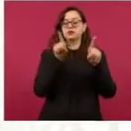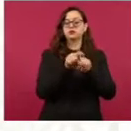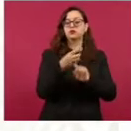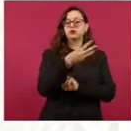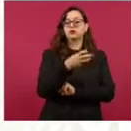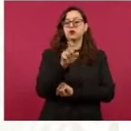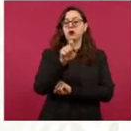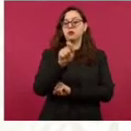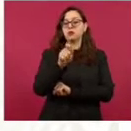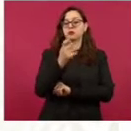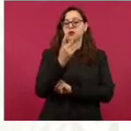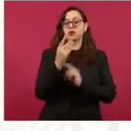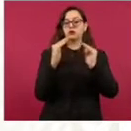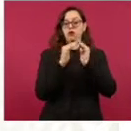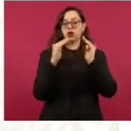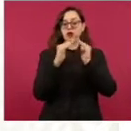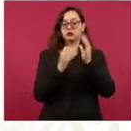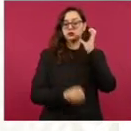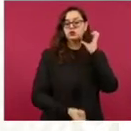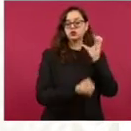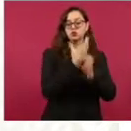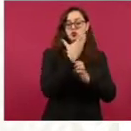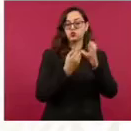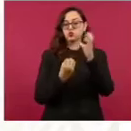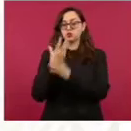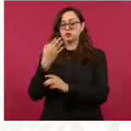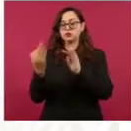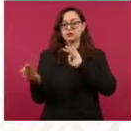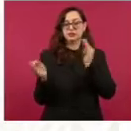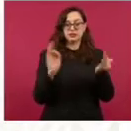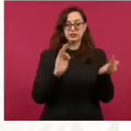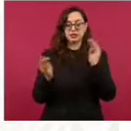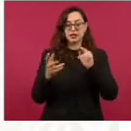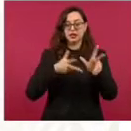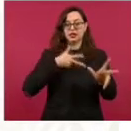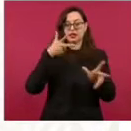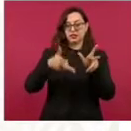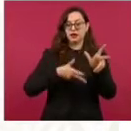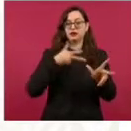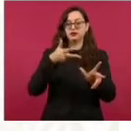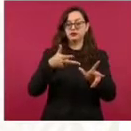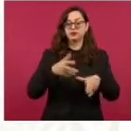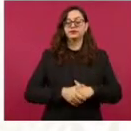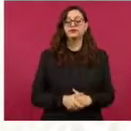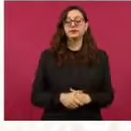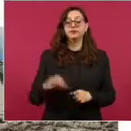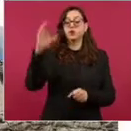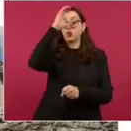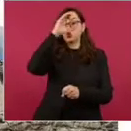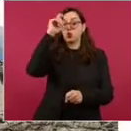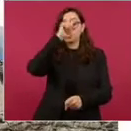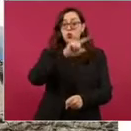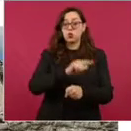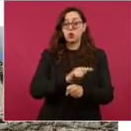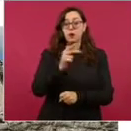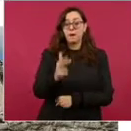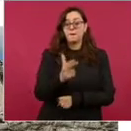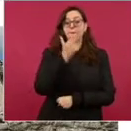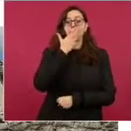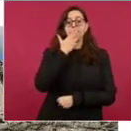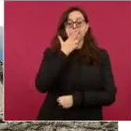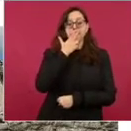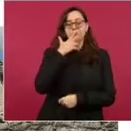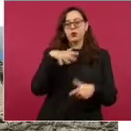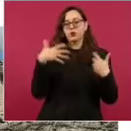en las comunidades del tramo 1, por donde pasará el tren. Para preservar el patrimonio cultural, será uno de los grandes